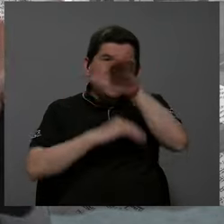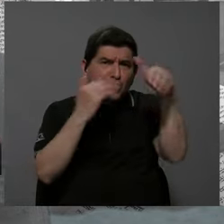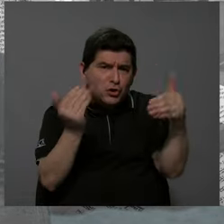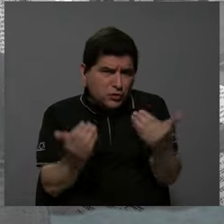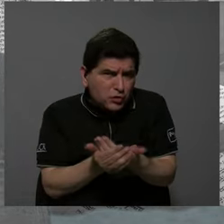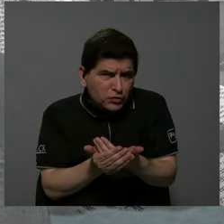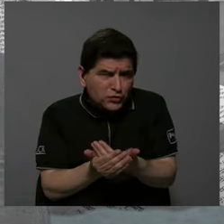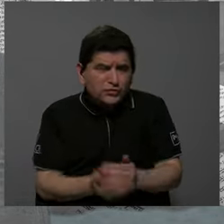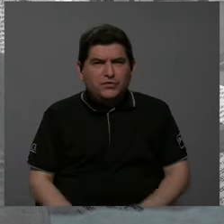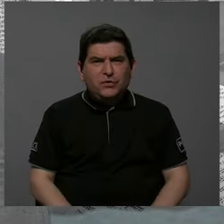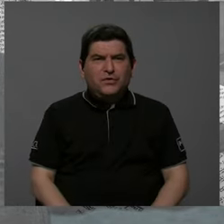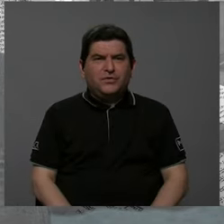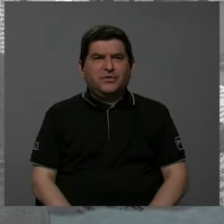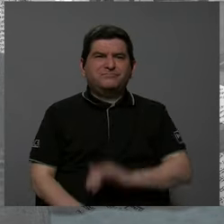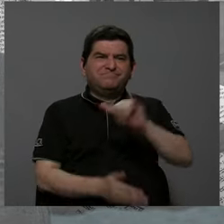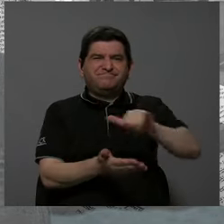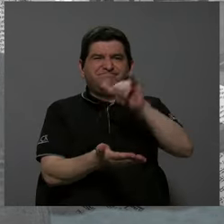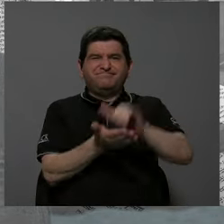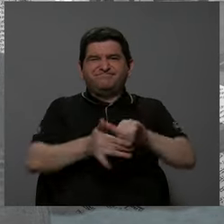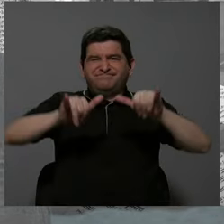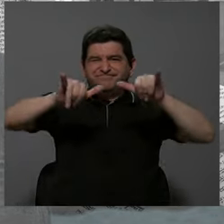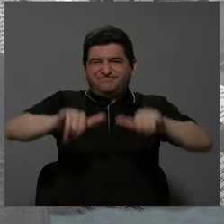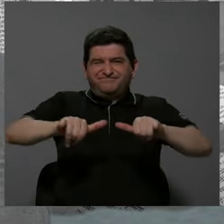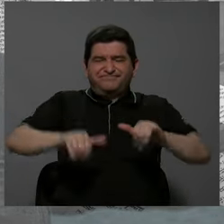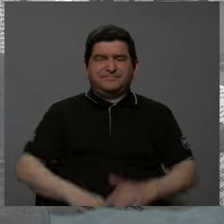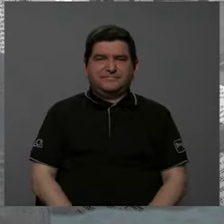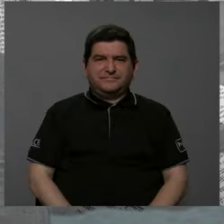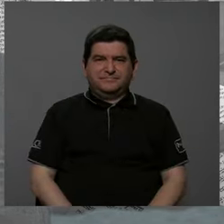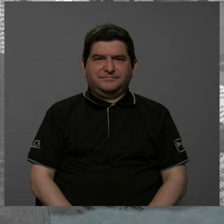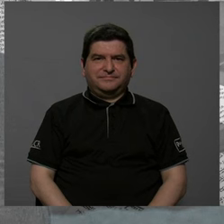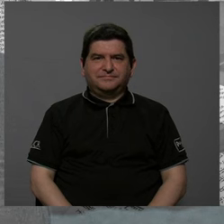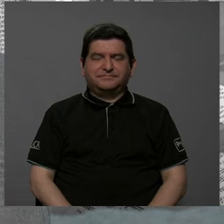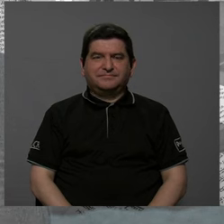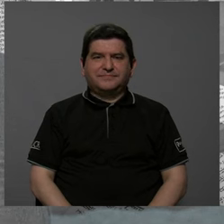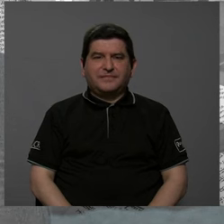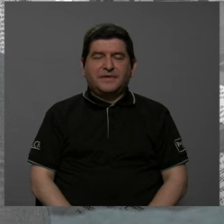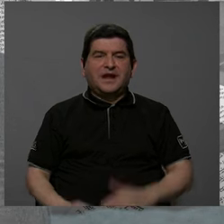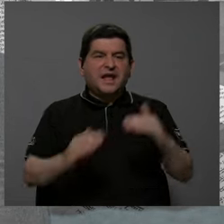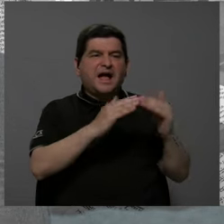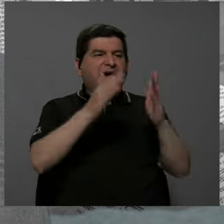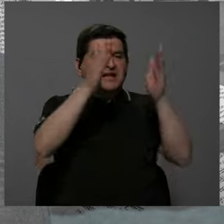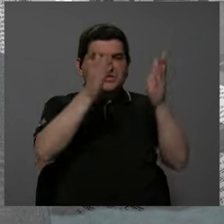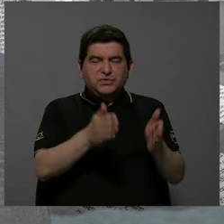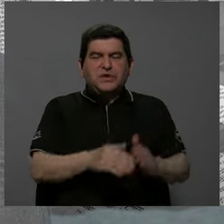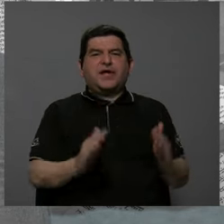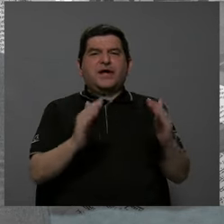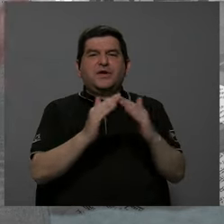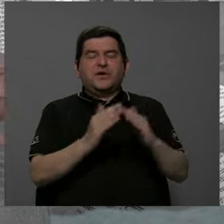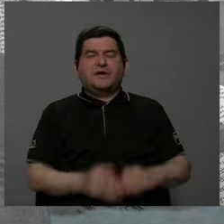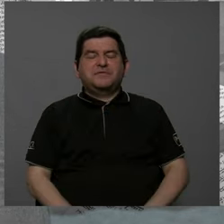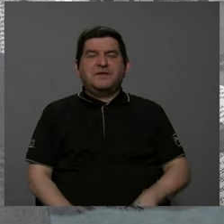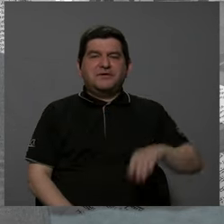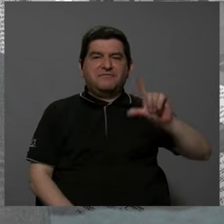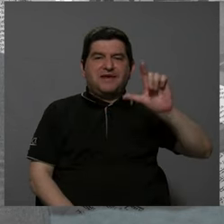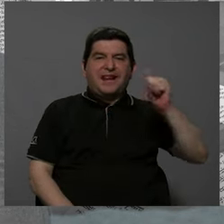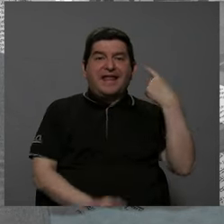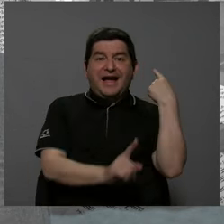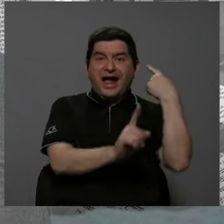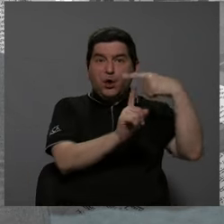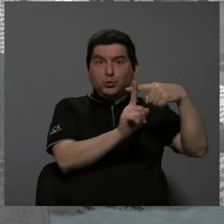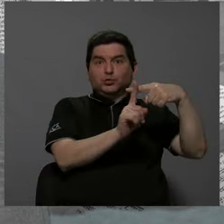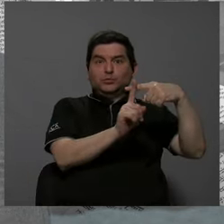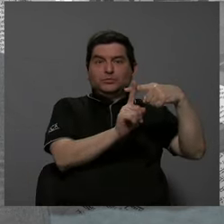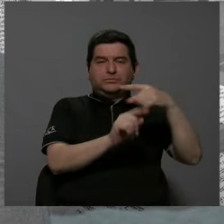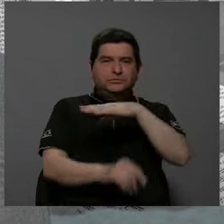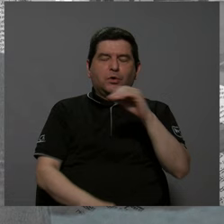está ubicado en San José. Y entonces aquel ciudadano que vive en La Cruz o que